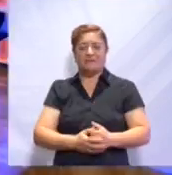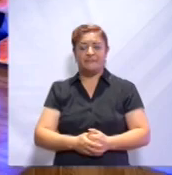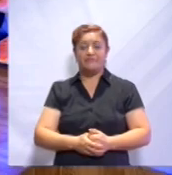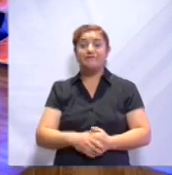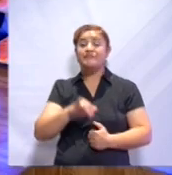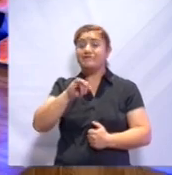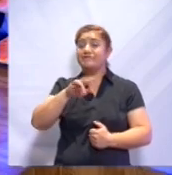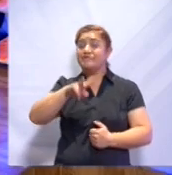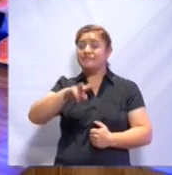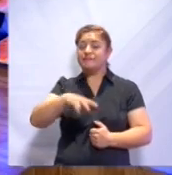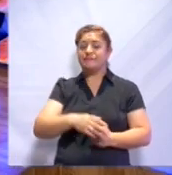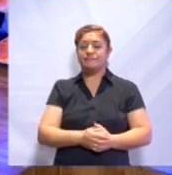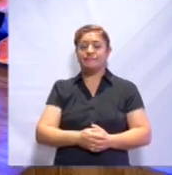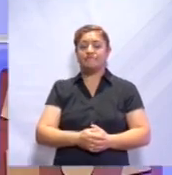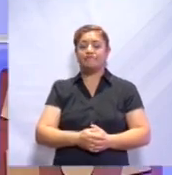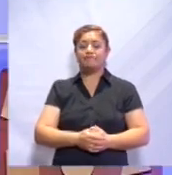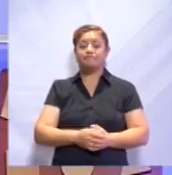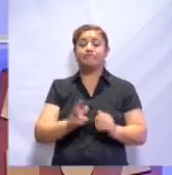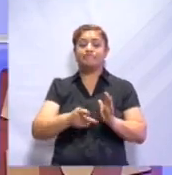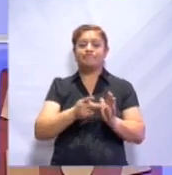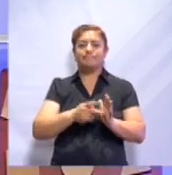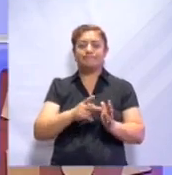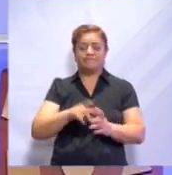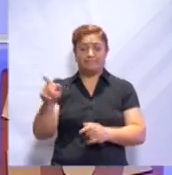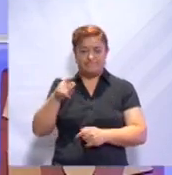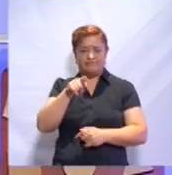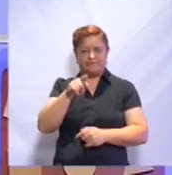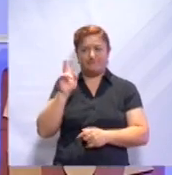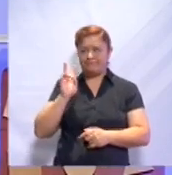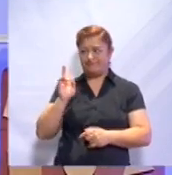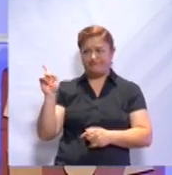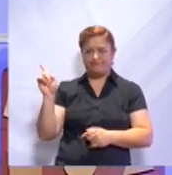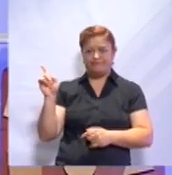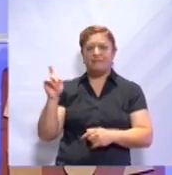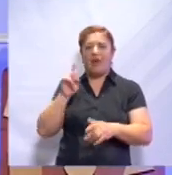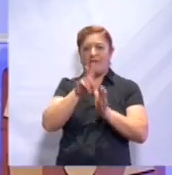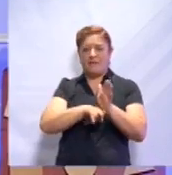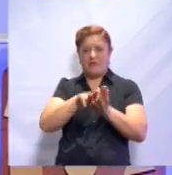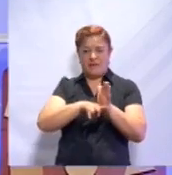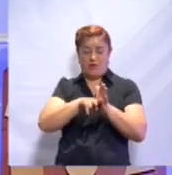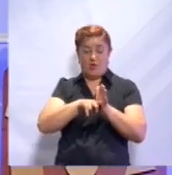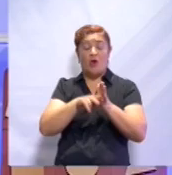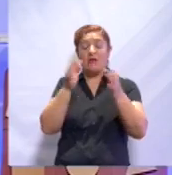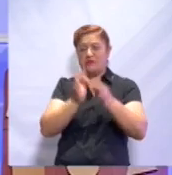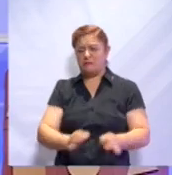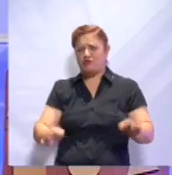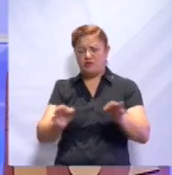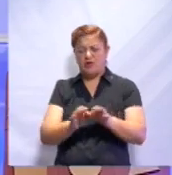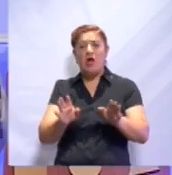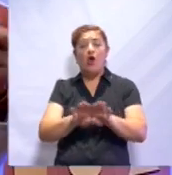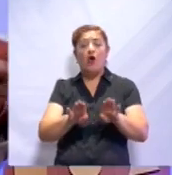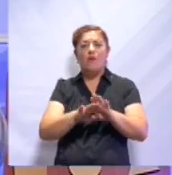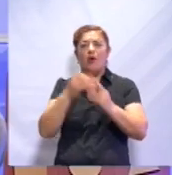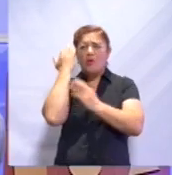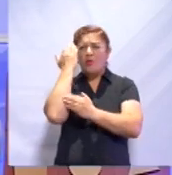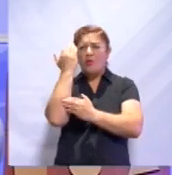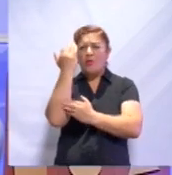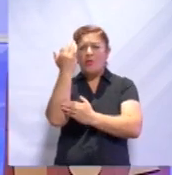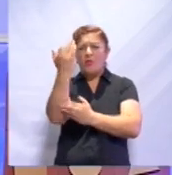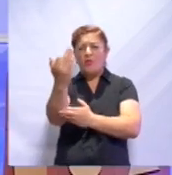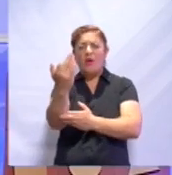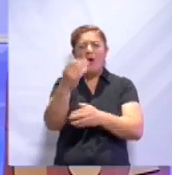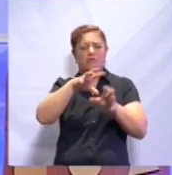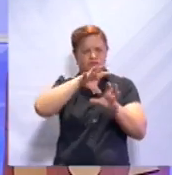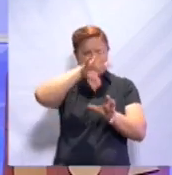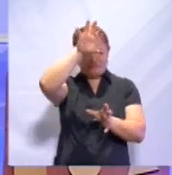Así es. bueno, retomando ahora, como pudiste ver en el video, es muy importante cómo a través del tiempo todo inició el tema